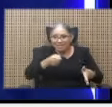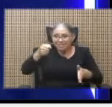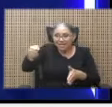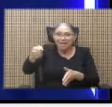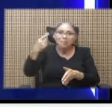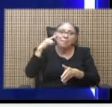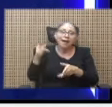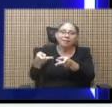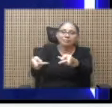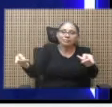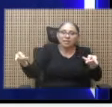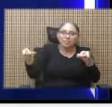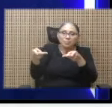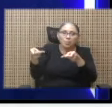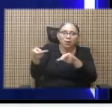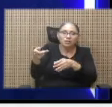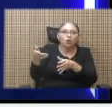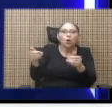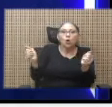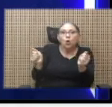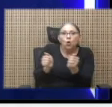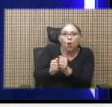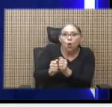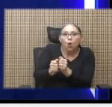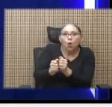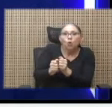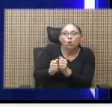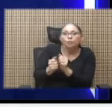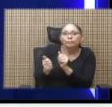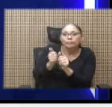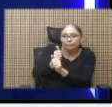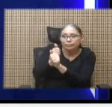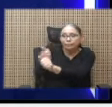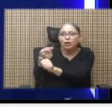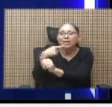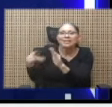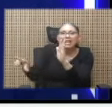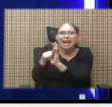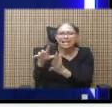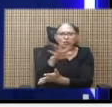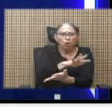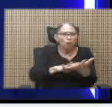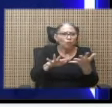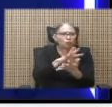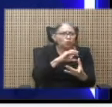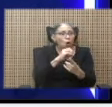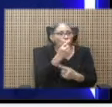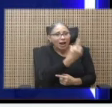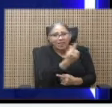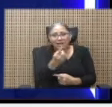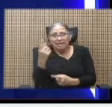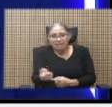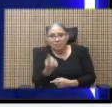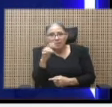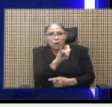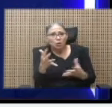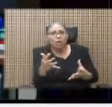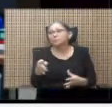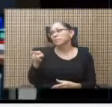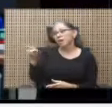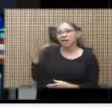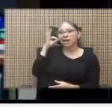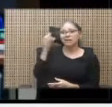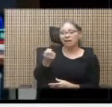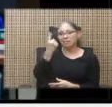digamos, los alcances que establece la ley, es como medio confuso, o es que cada quien interpreta lo que... Ella está interpretando como le da la bueno, la ley